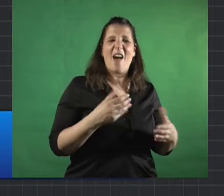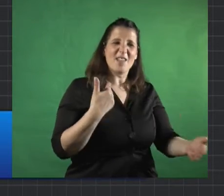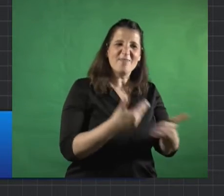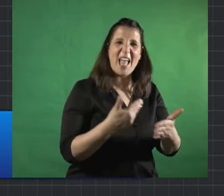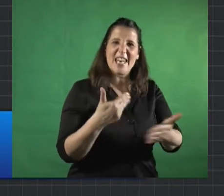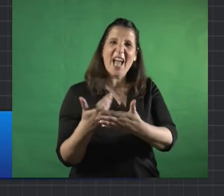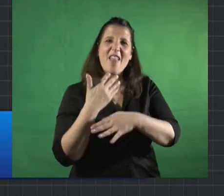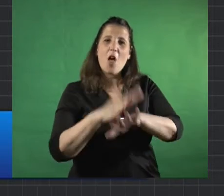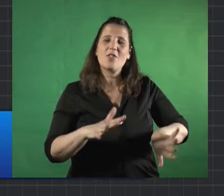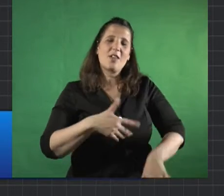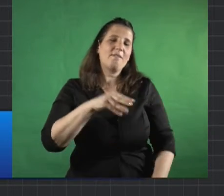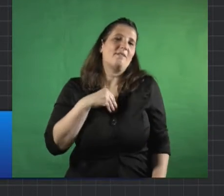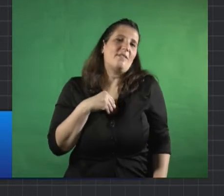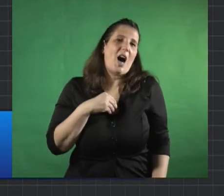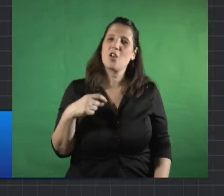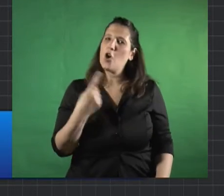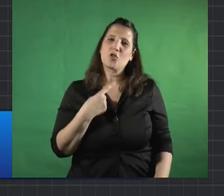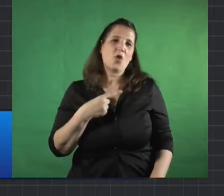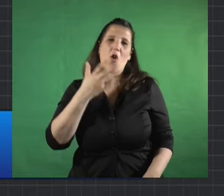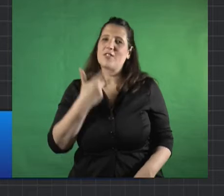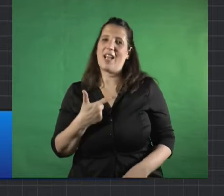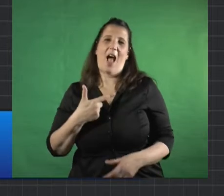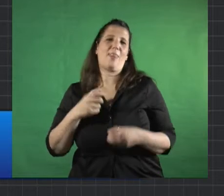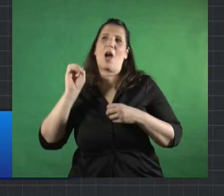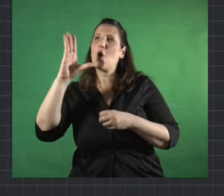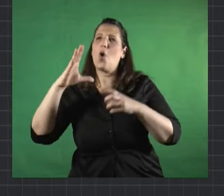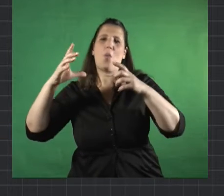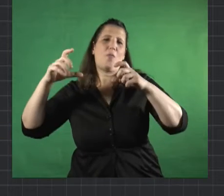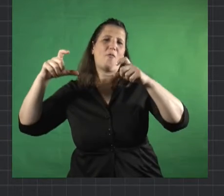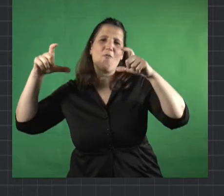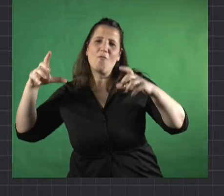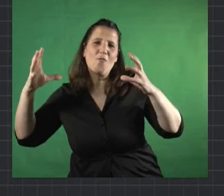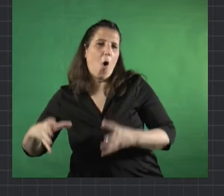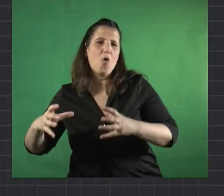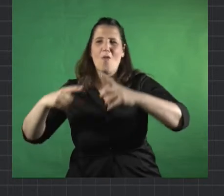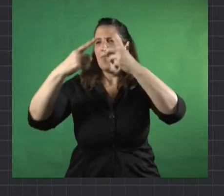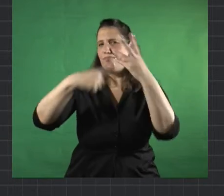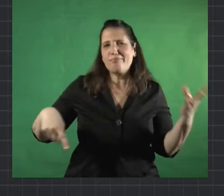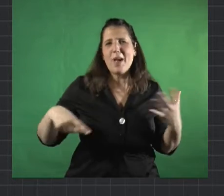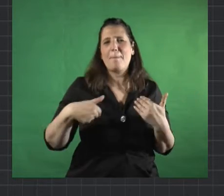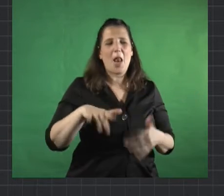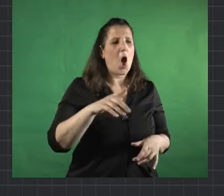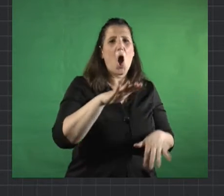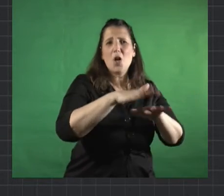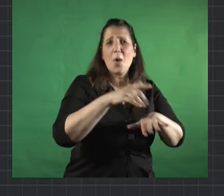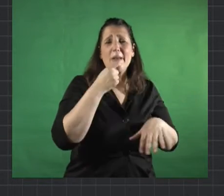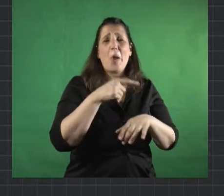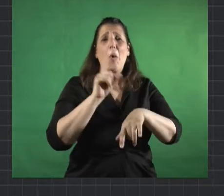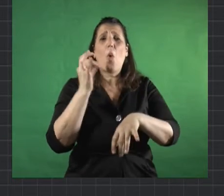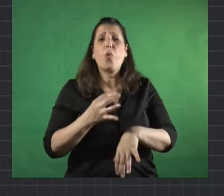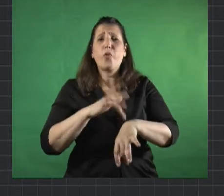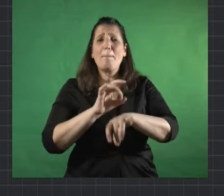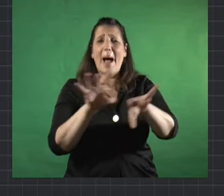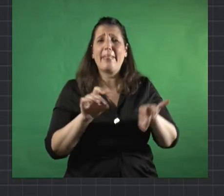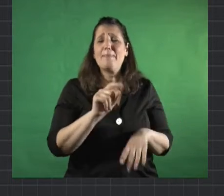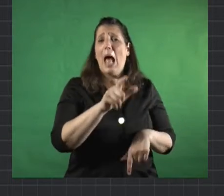unos apasionados del club del fútbol amamos el fútbol y se extraño muchísimo los chicos nos escribían cuando volvemos cuando se vuelve como que